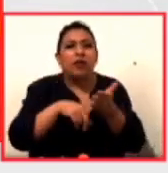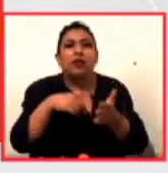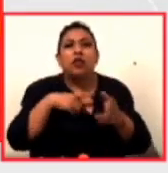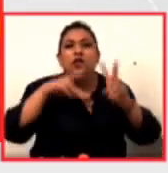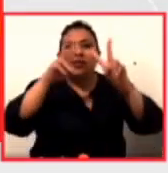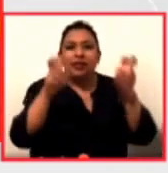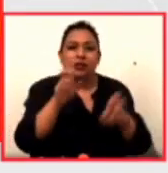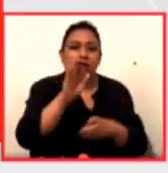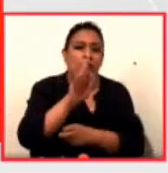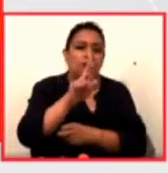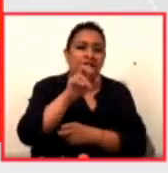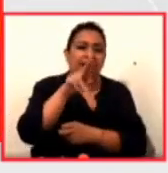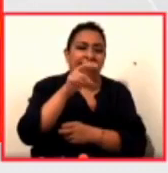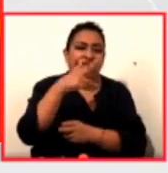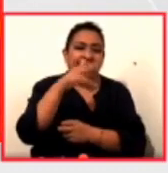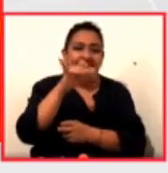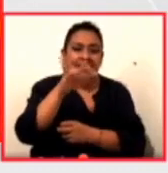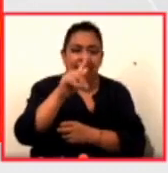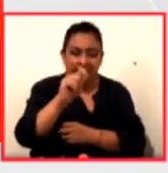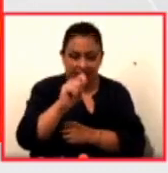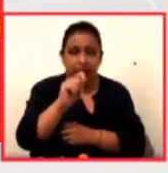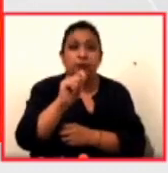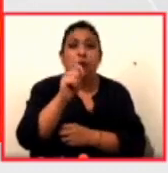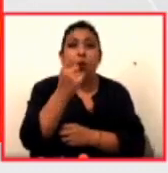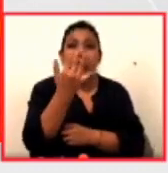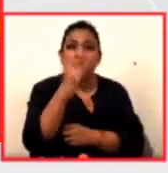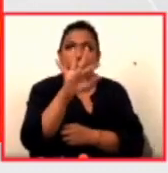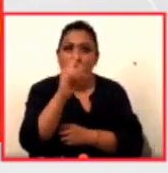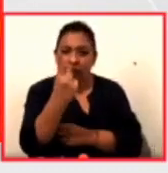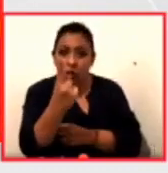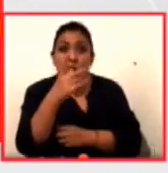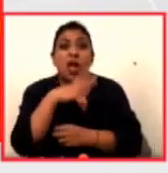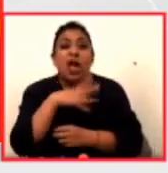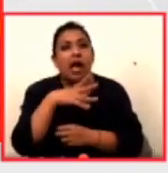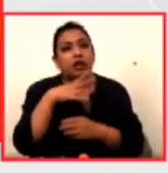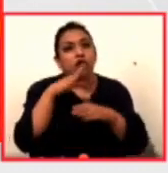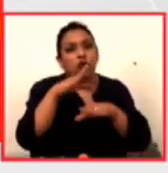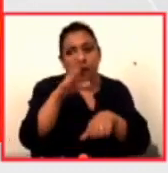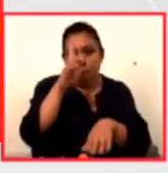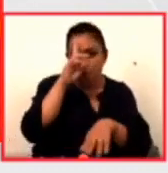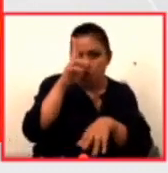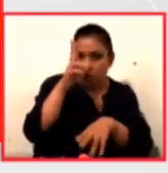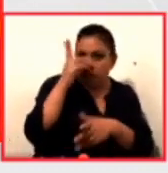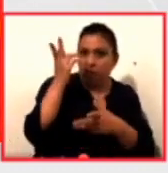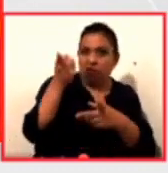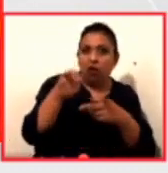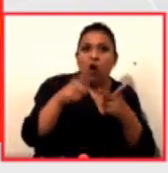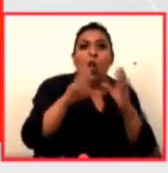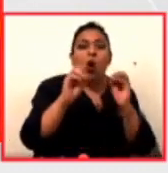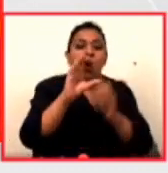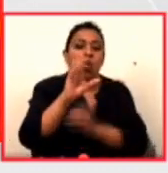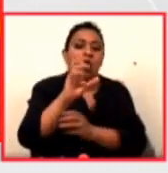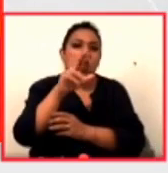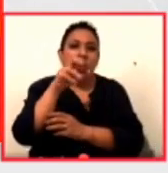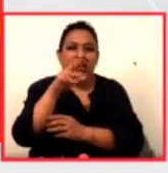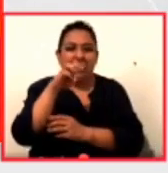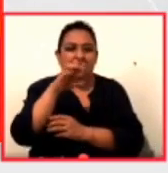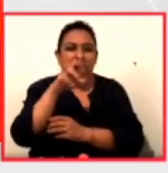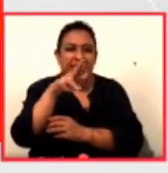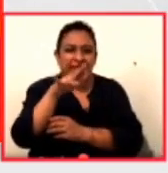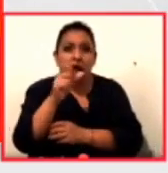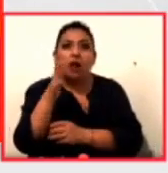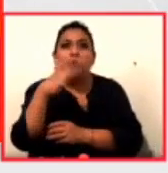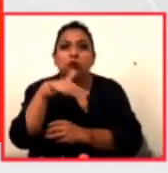451 que es precisamente un libro de censura y de dominación, las crónicas marcianas, donde en esta búsqueda de